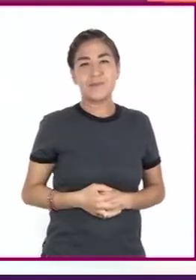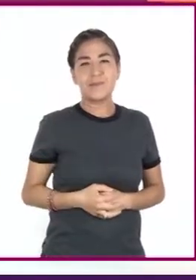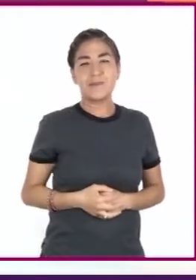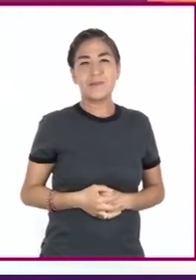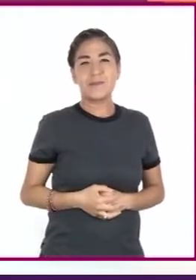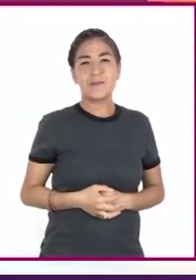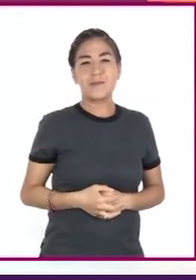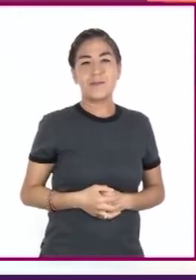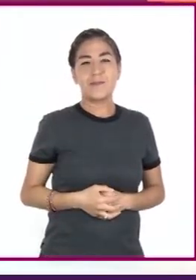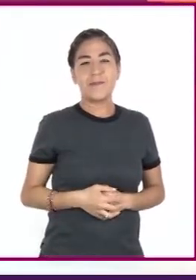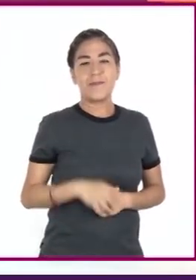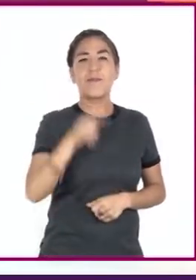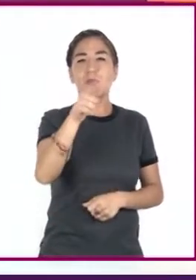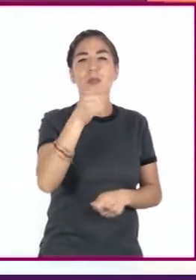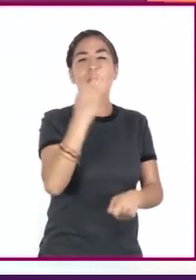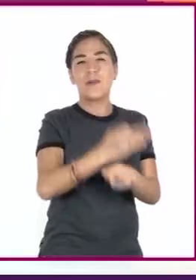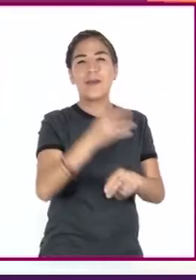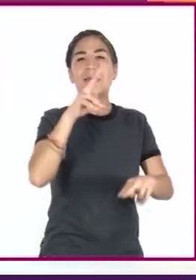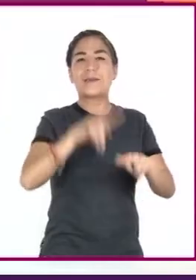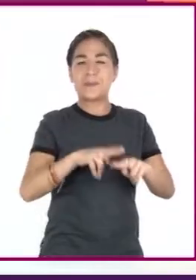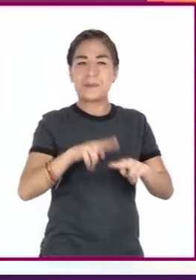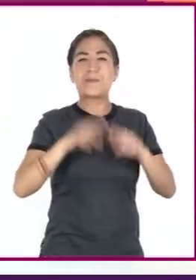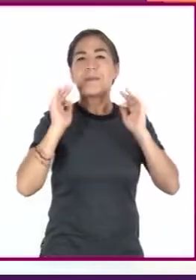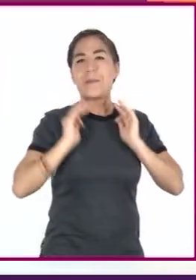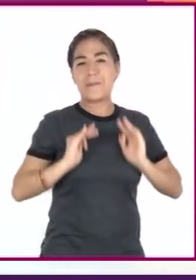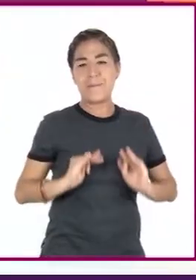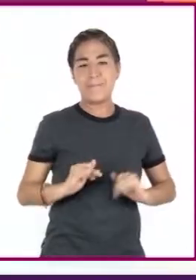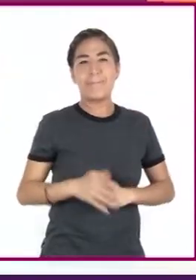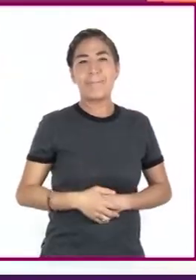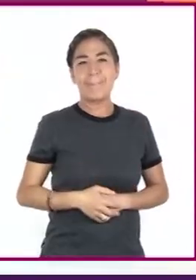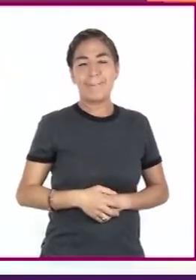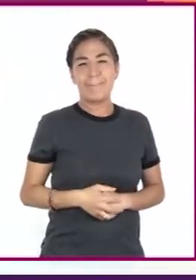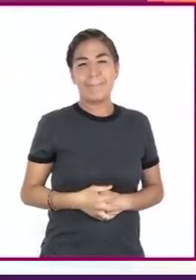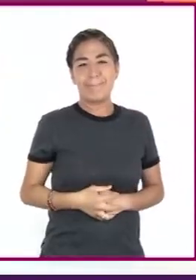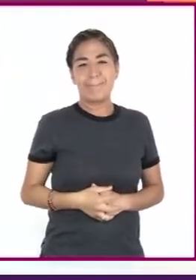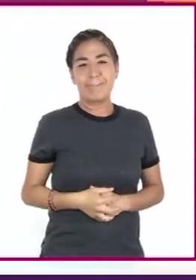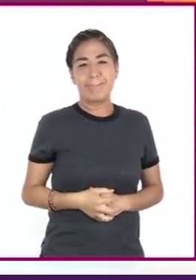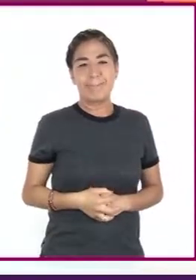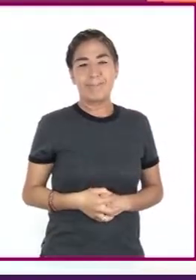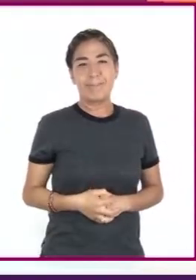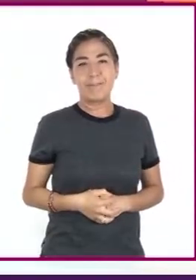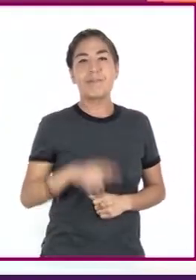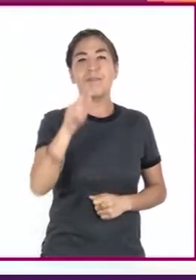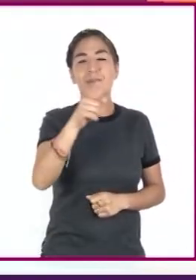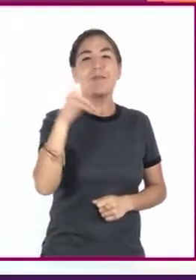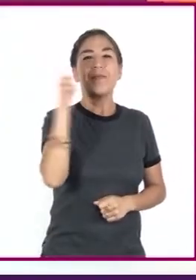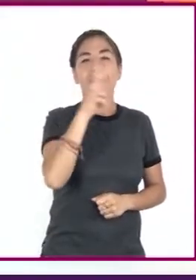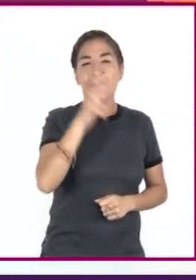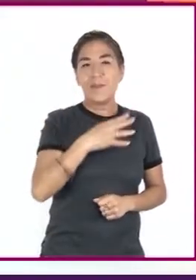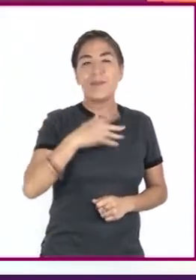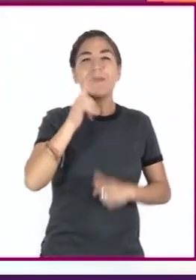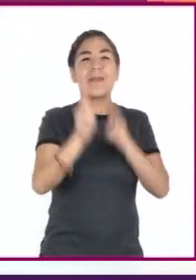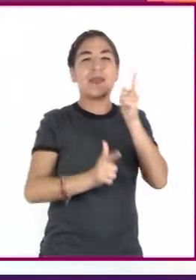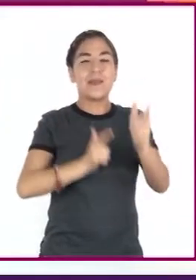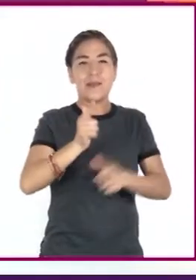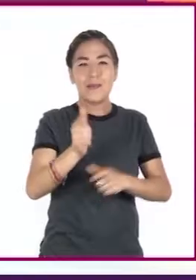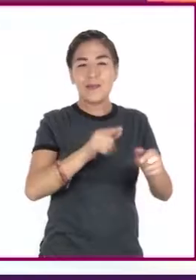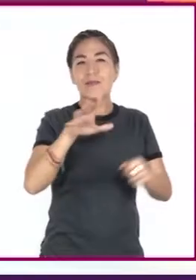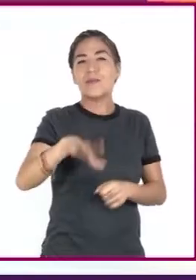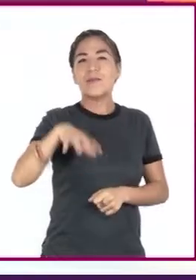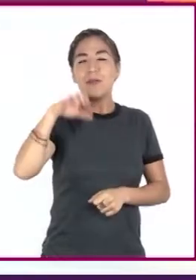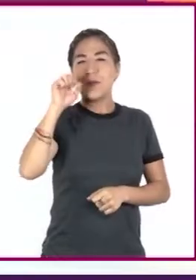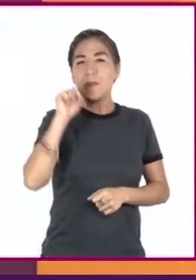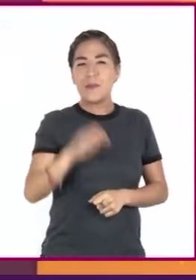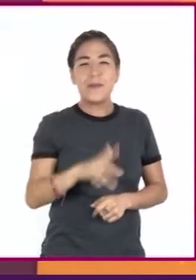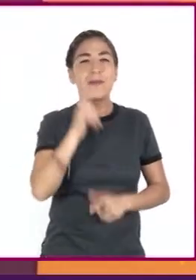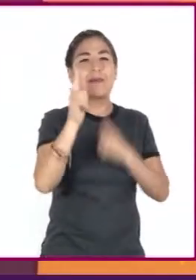Pónganse en una posición cómoda. Cierren sus ojos. Respiren lento y profundamente.